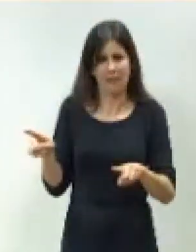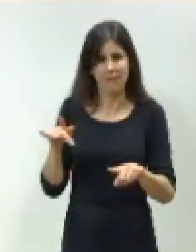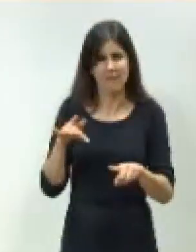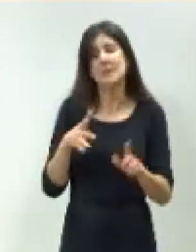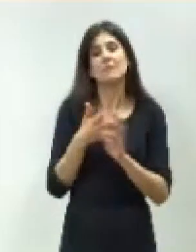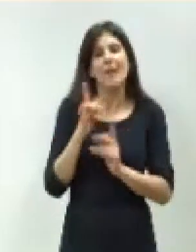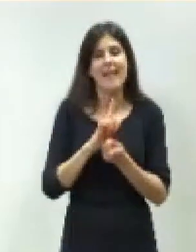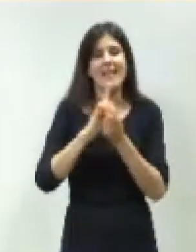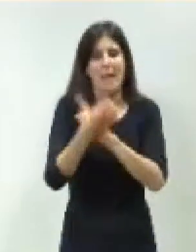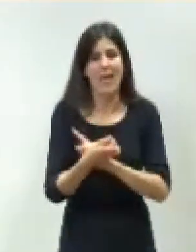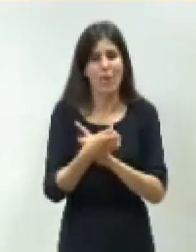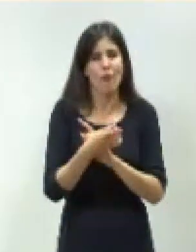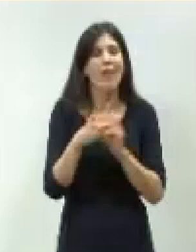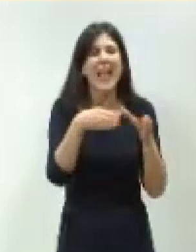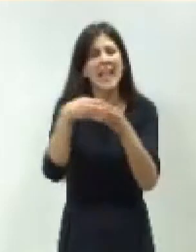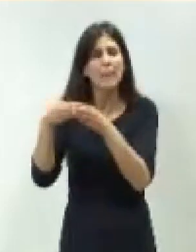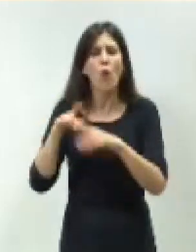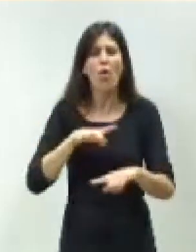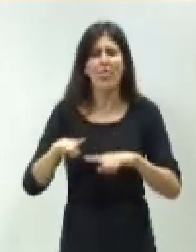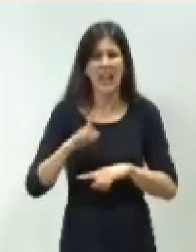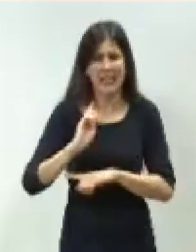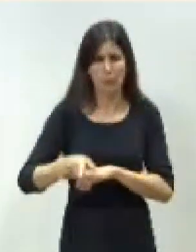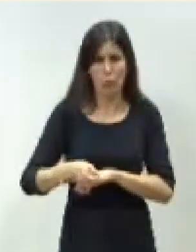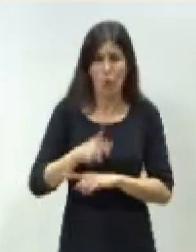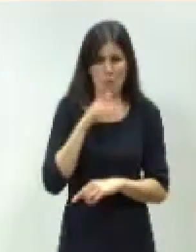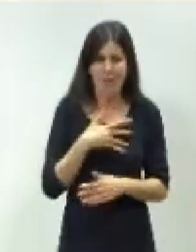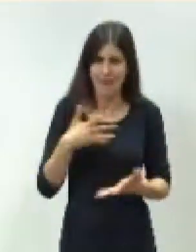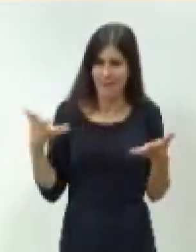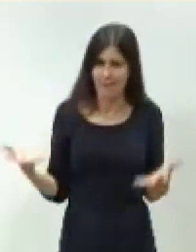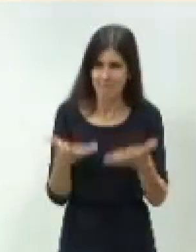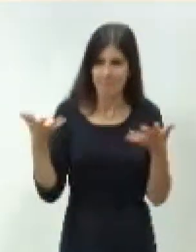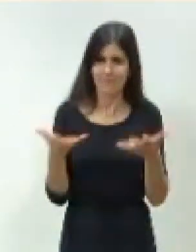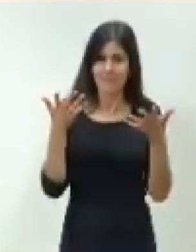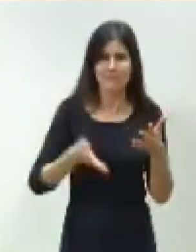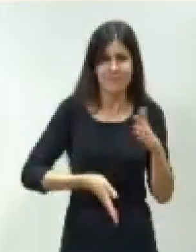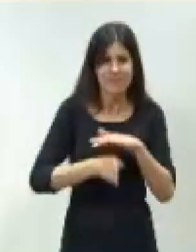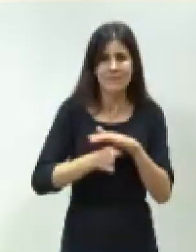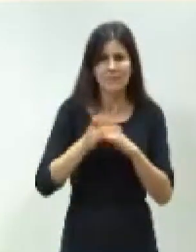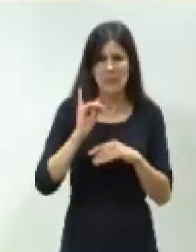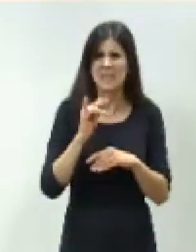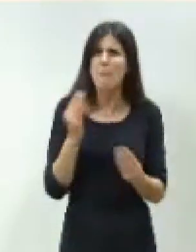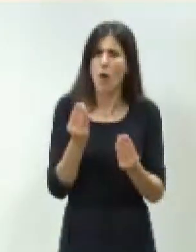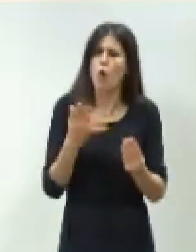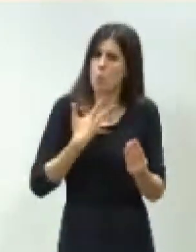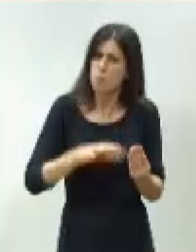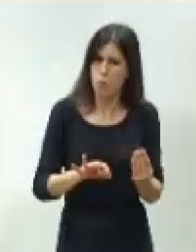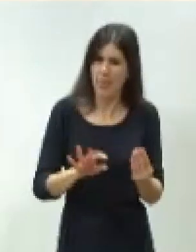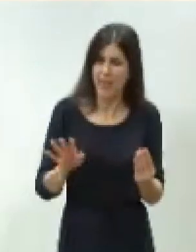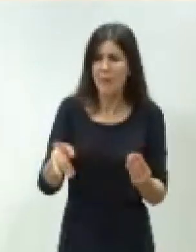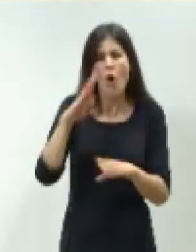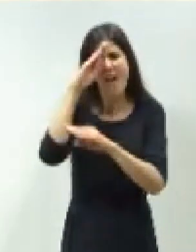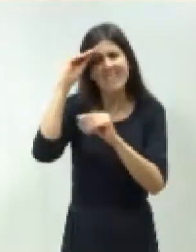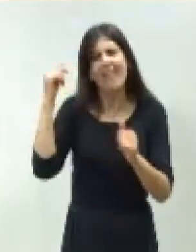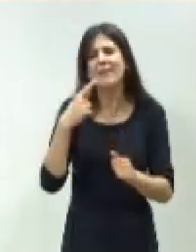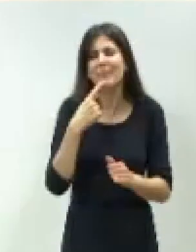a los equipos directivos porque queremos darle un impulso y, por supuesto, que hay muchísimo margen de mejora. Pero a usted se le ha olvidado hablar